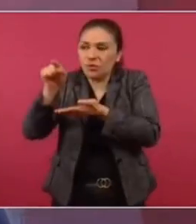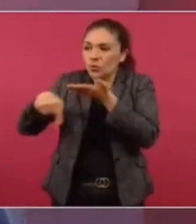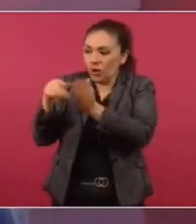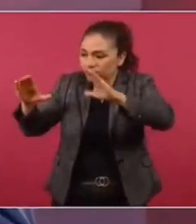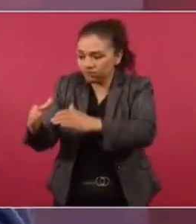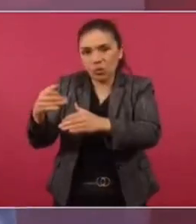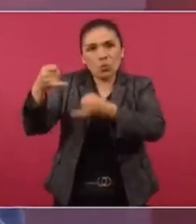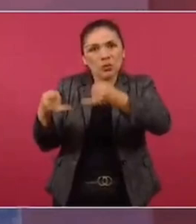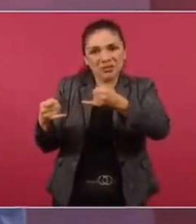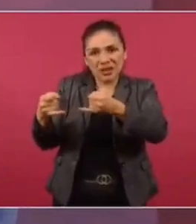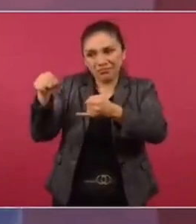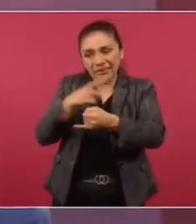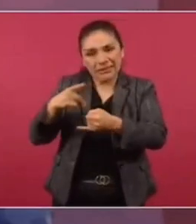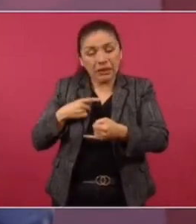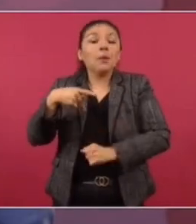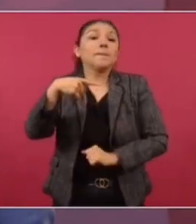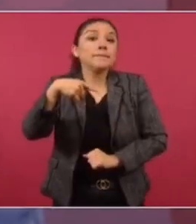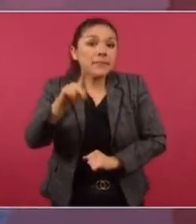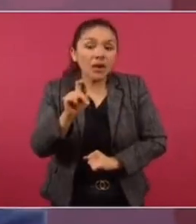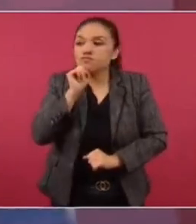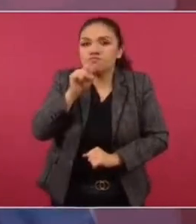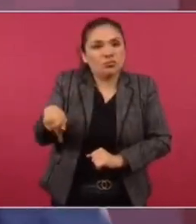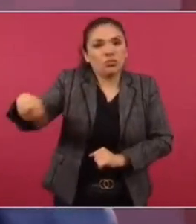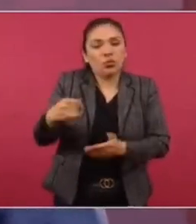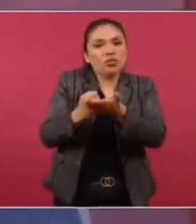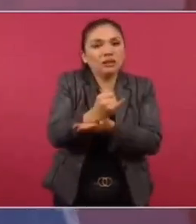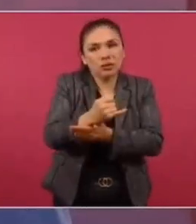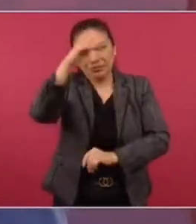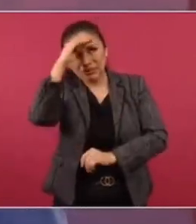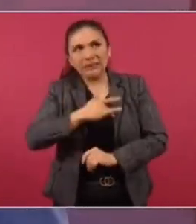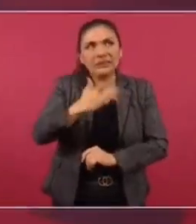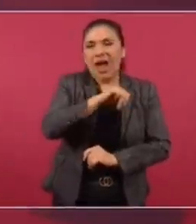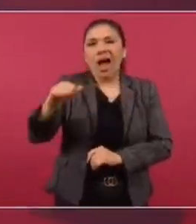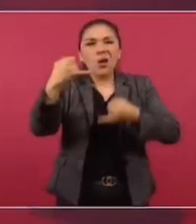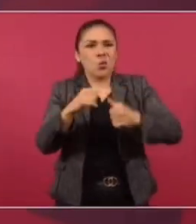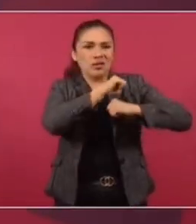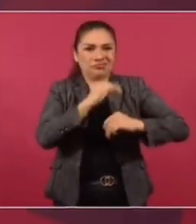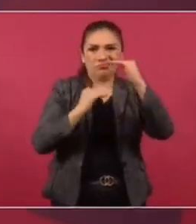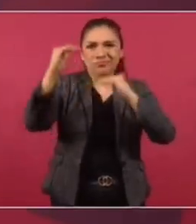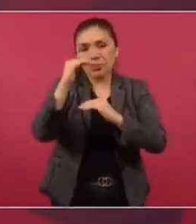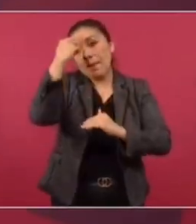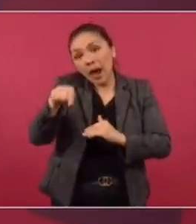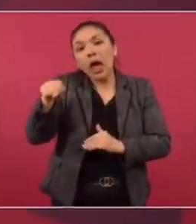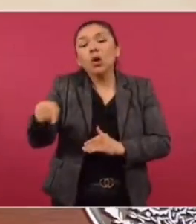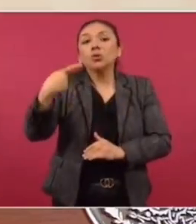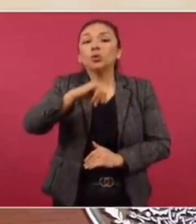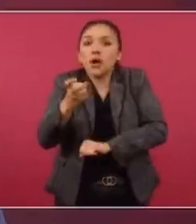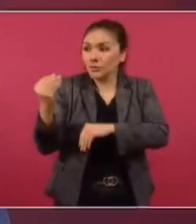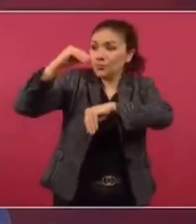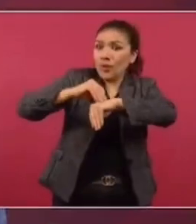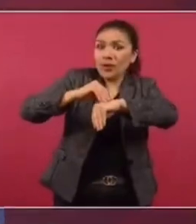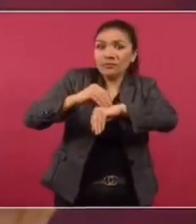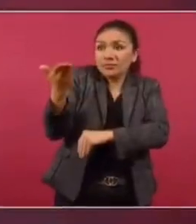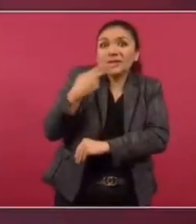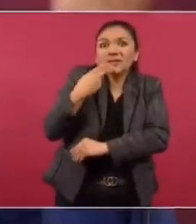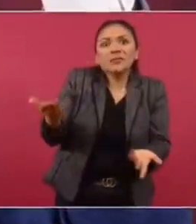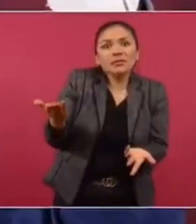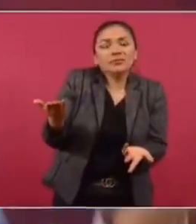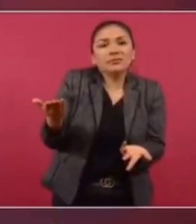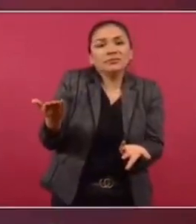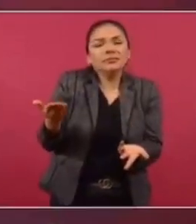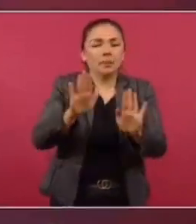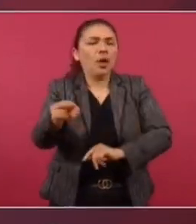por decisión de los ministros y que funcione el Consejo de la Judicatura. Lo que pasa es,